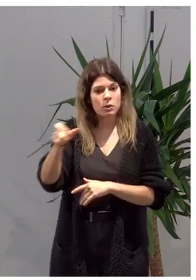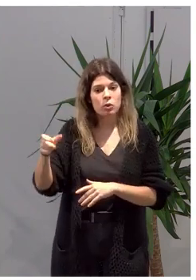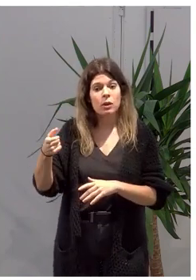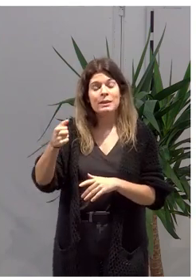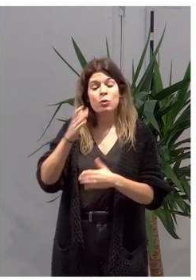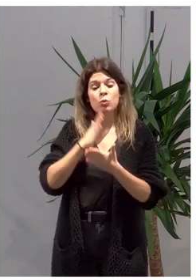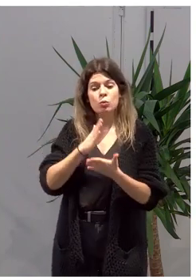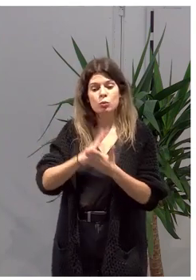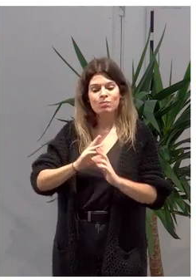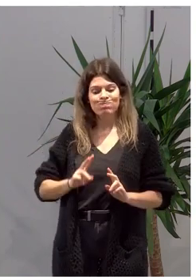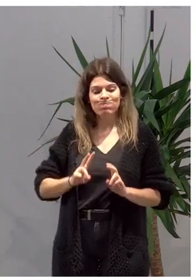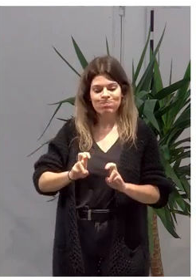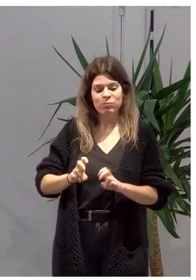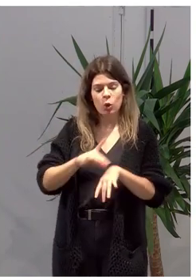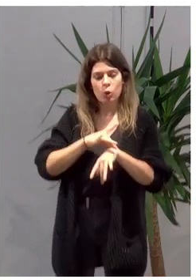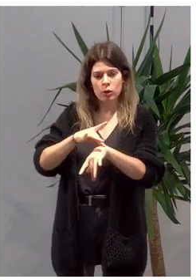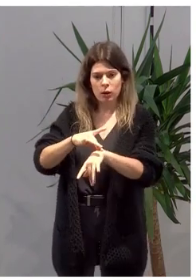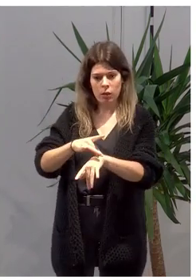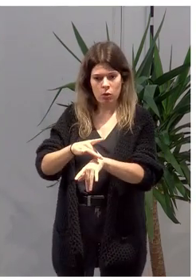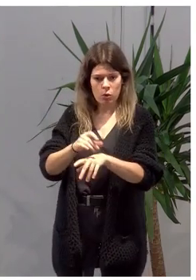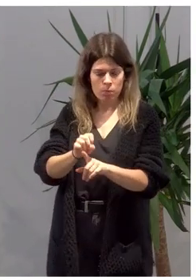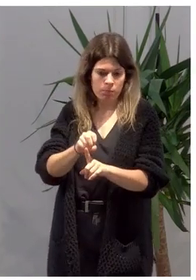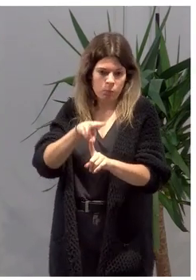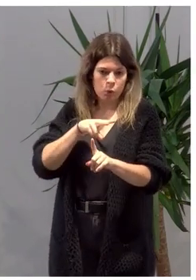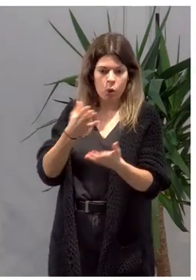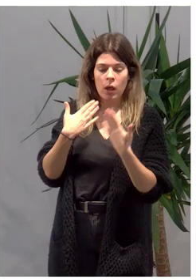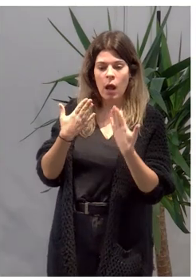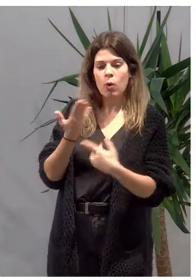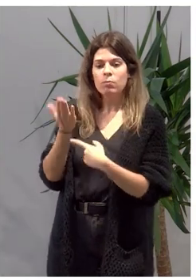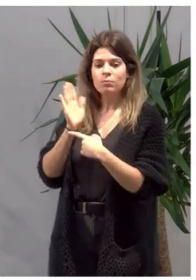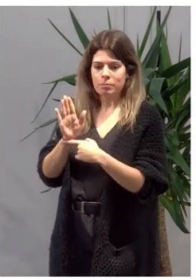el curso de Introducción y Orientación al Enfoque Dialógico.